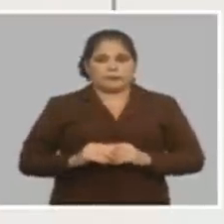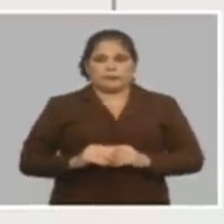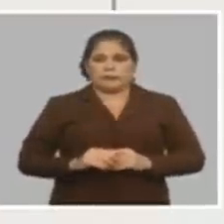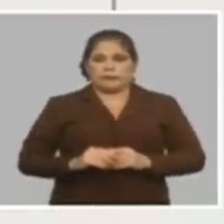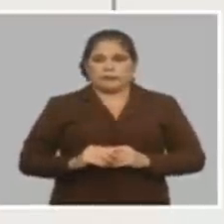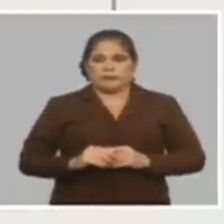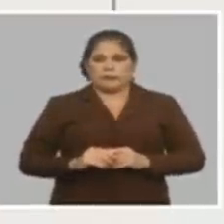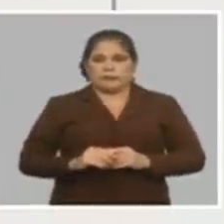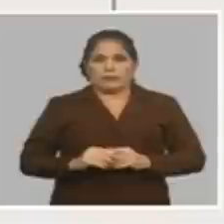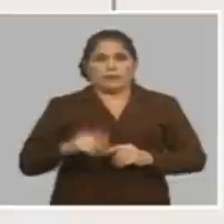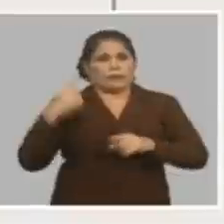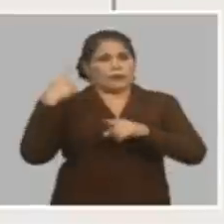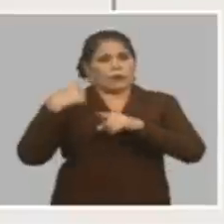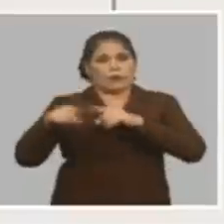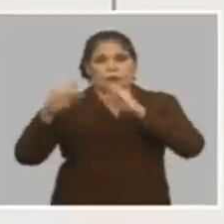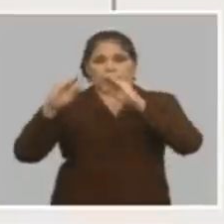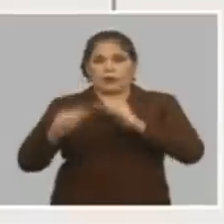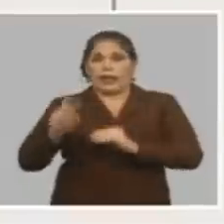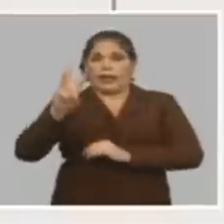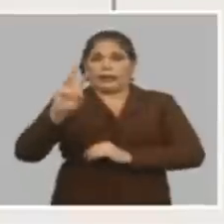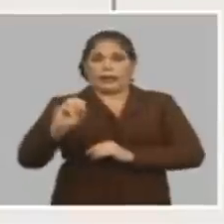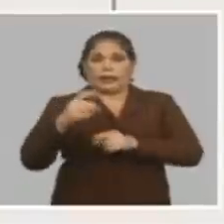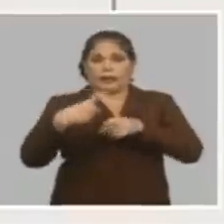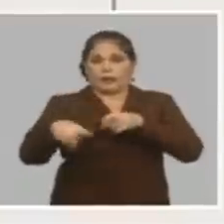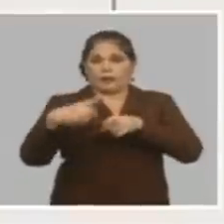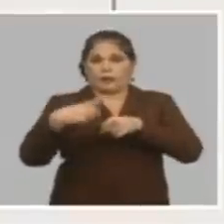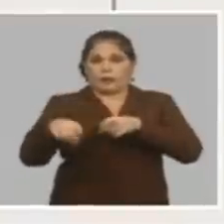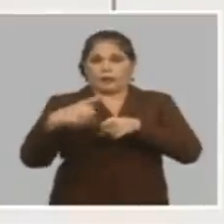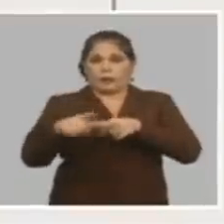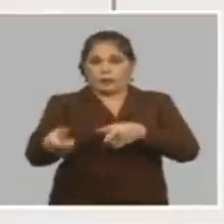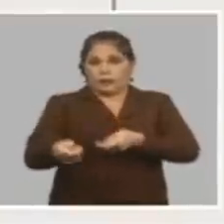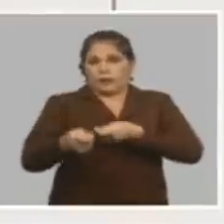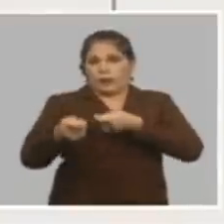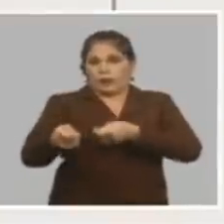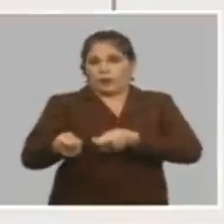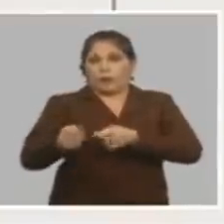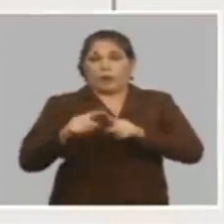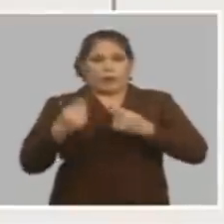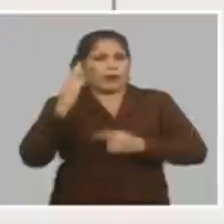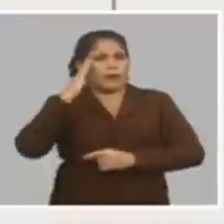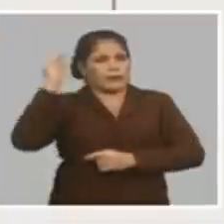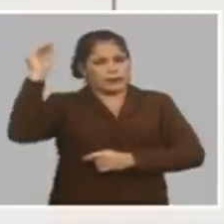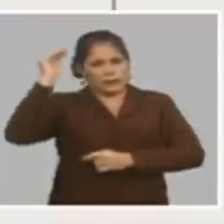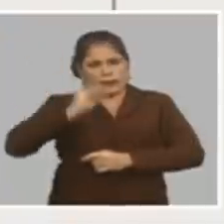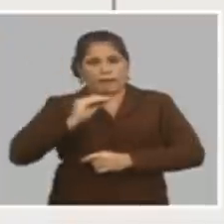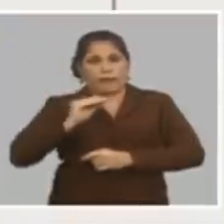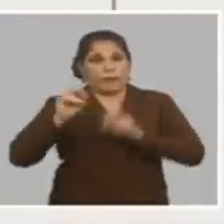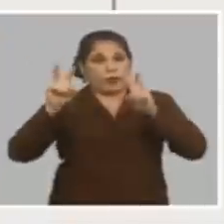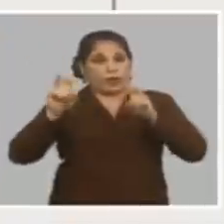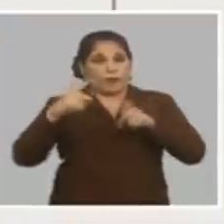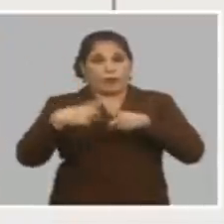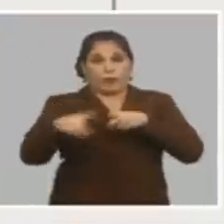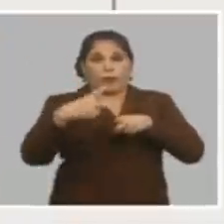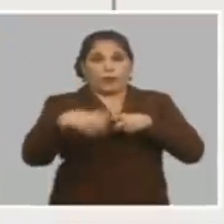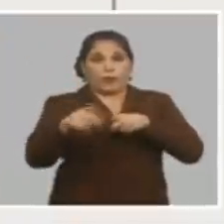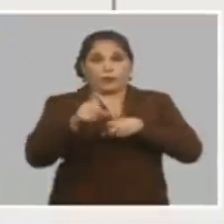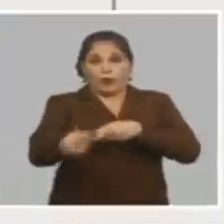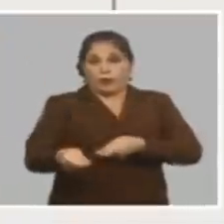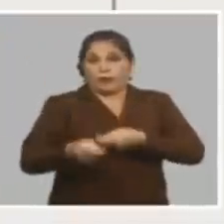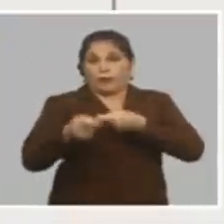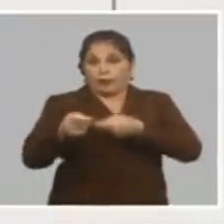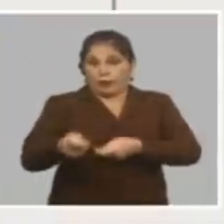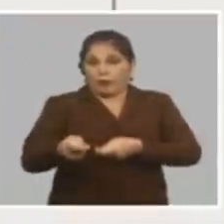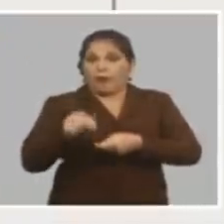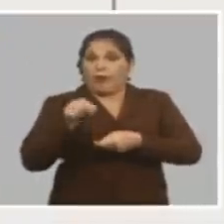y aquí están los otros 30 productos porque nosotros sabemos que en el tema de los productos agropecuarios